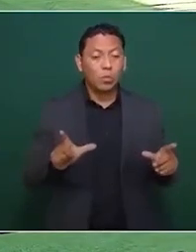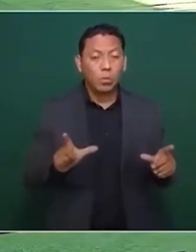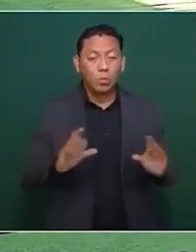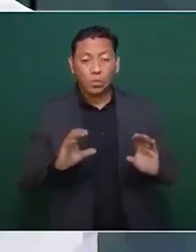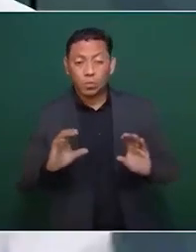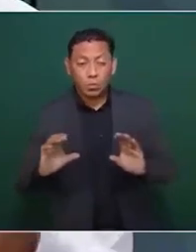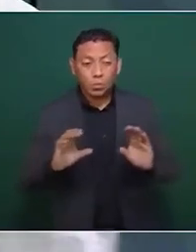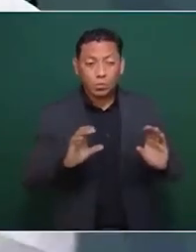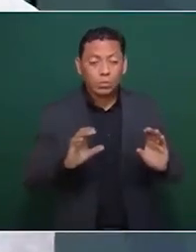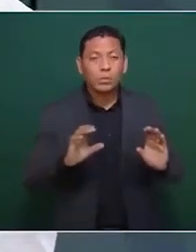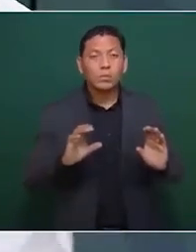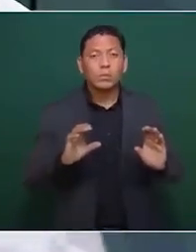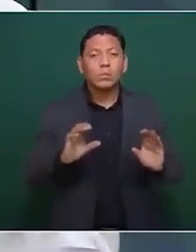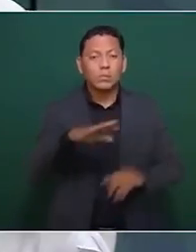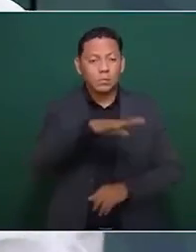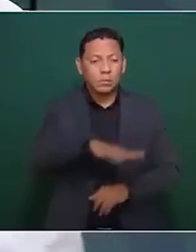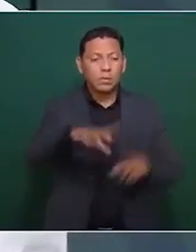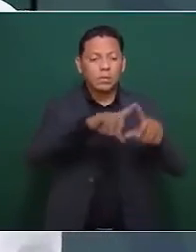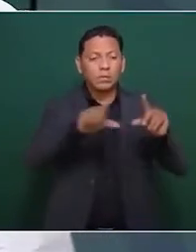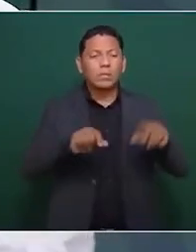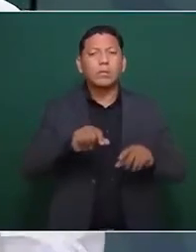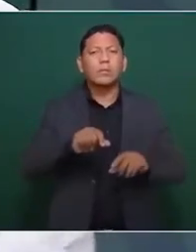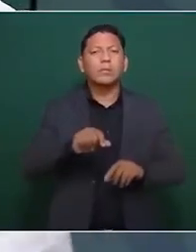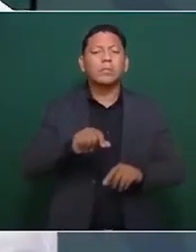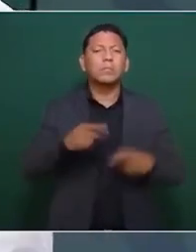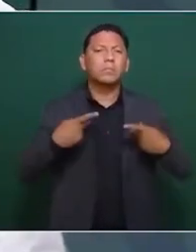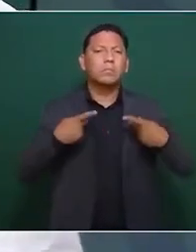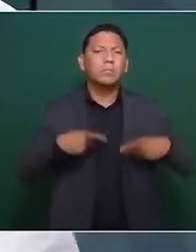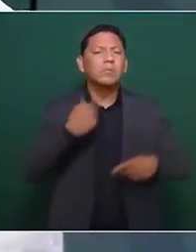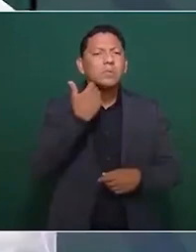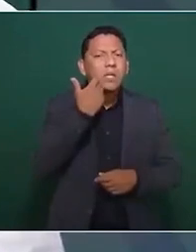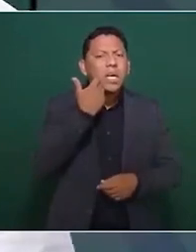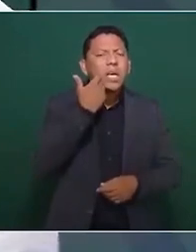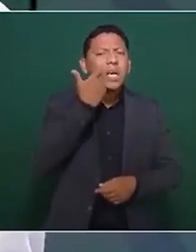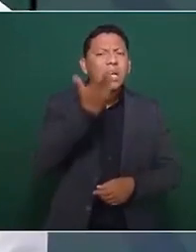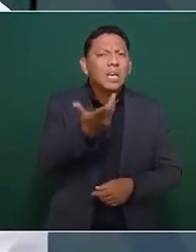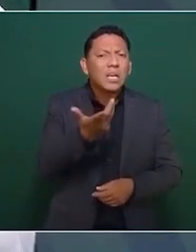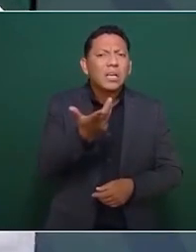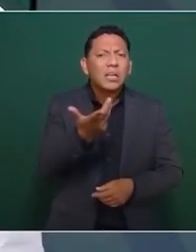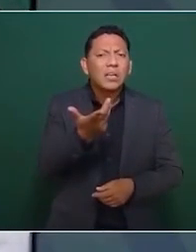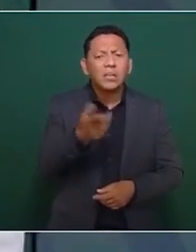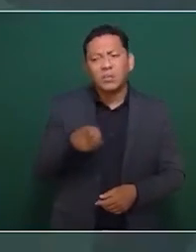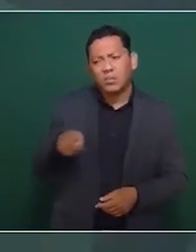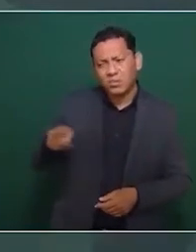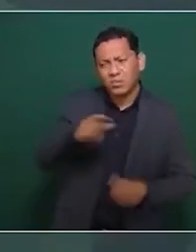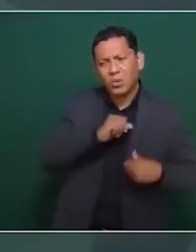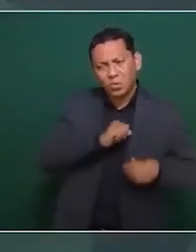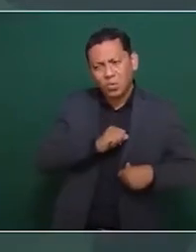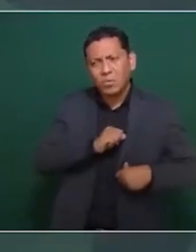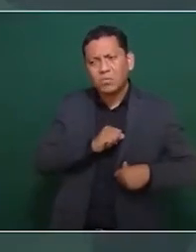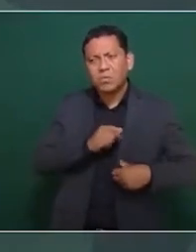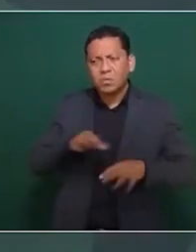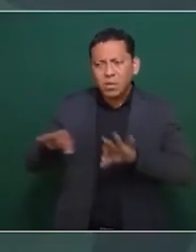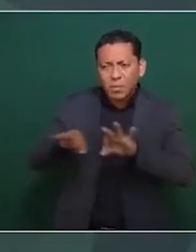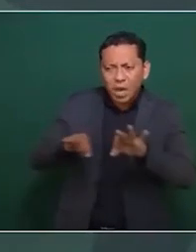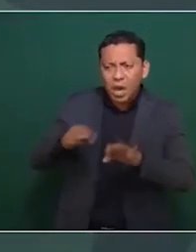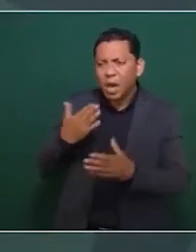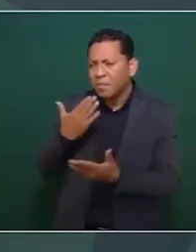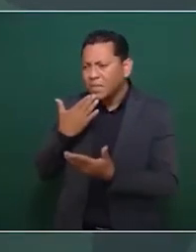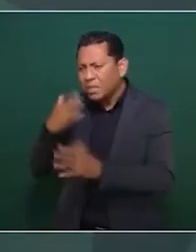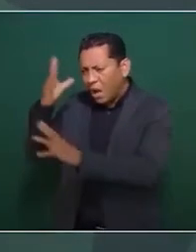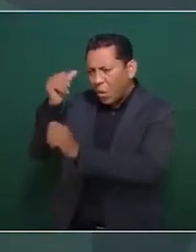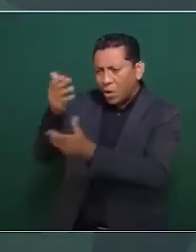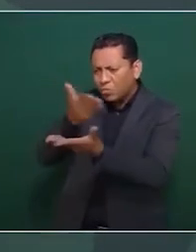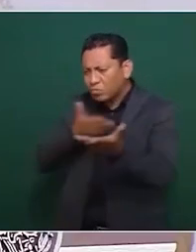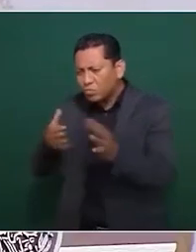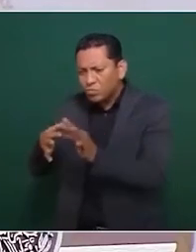la gente quiere que nos pongamos de acuerdo que trabajemos de forma